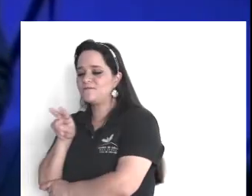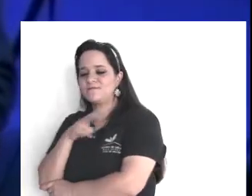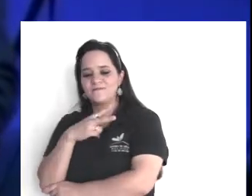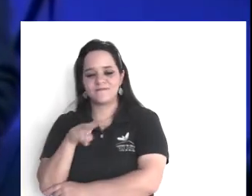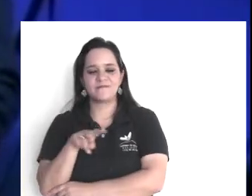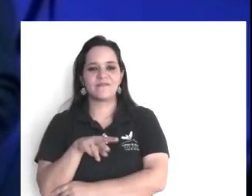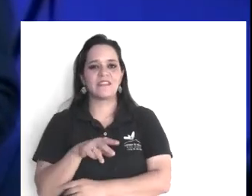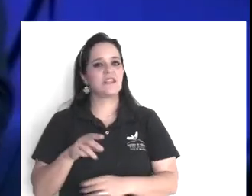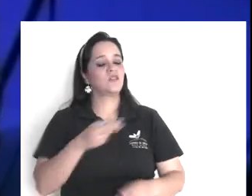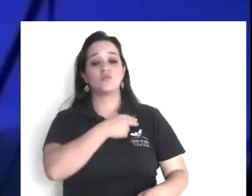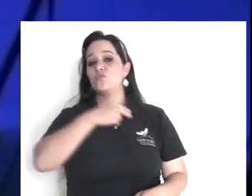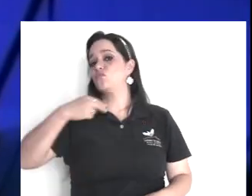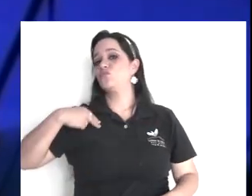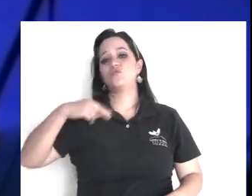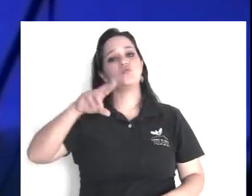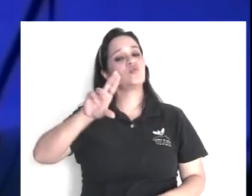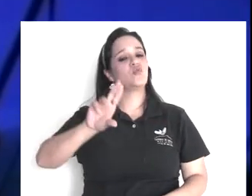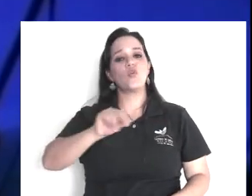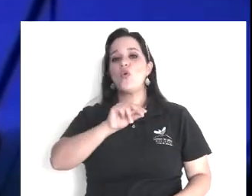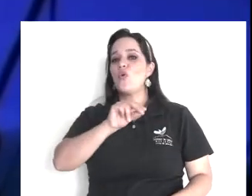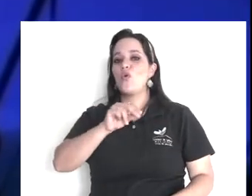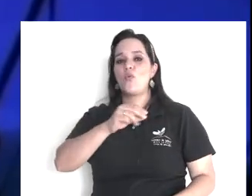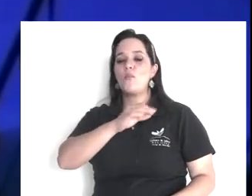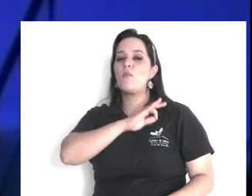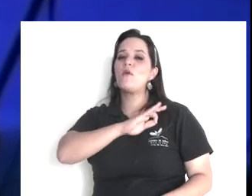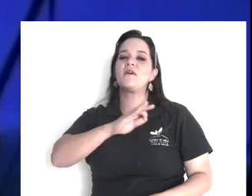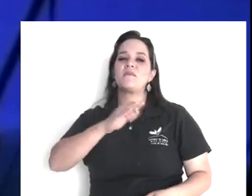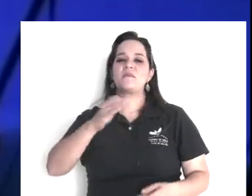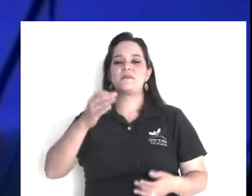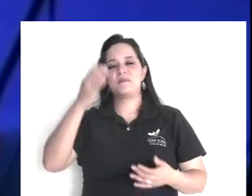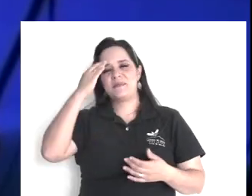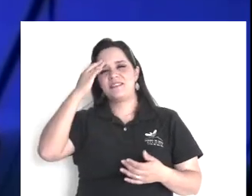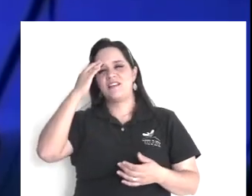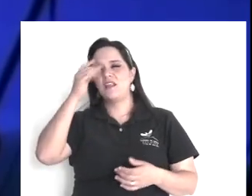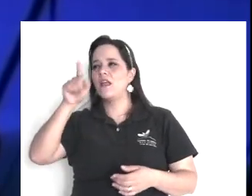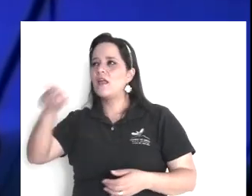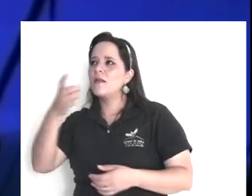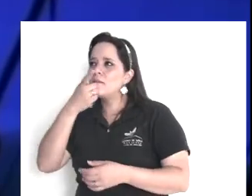entonces, no debemos asumir, que el ofendido, que habla de otros, está en lo cierto,